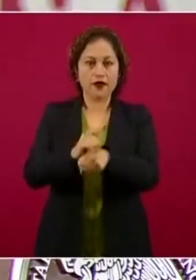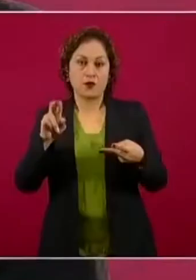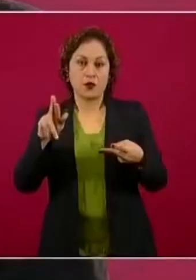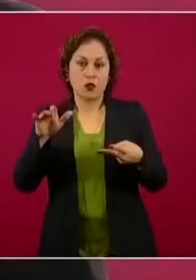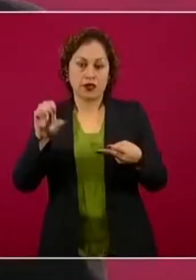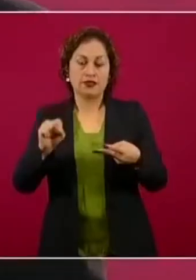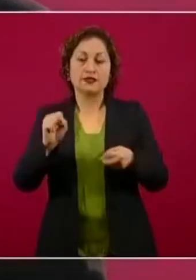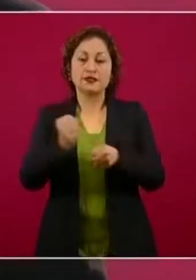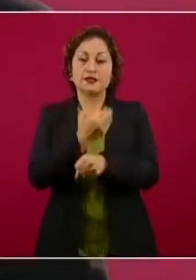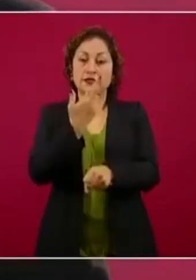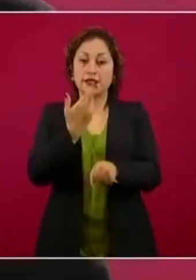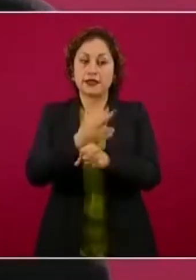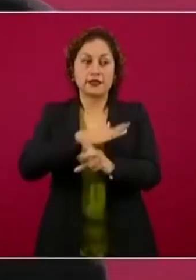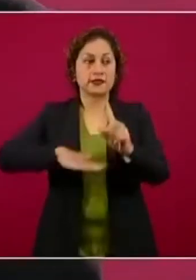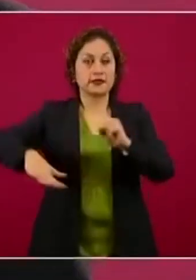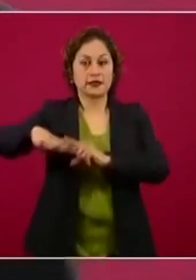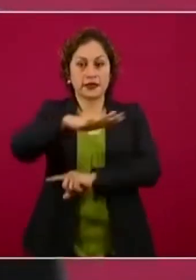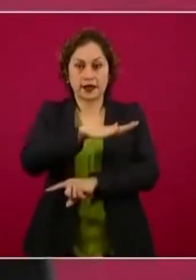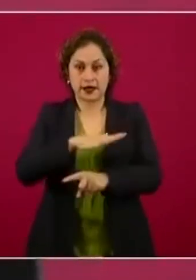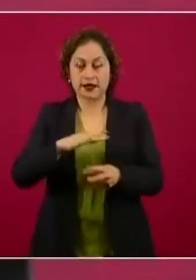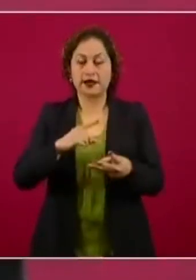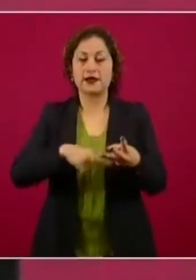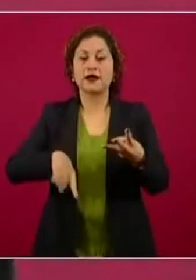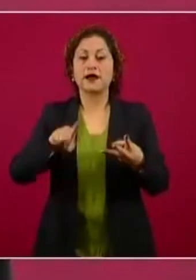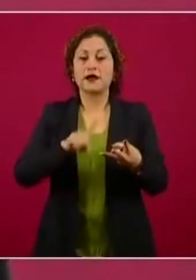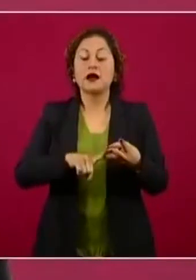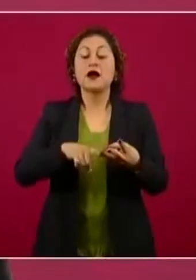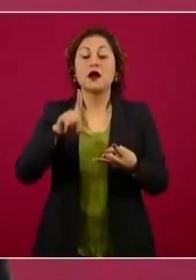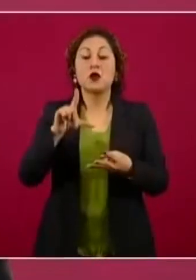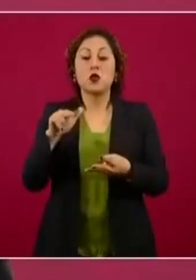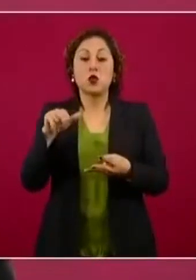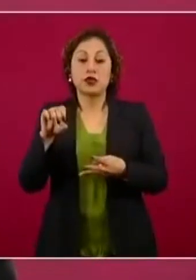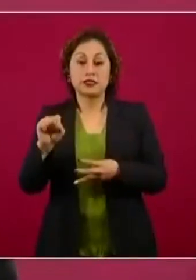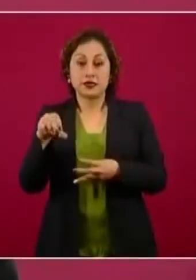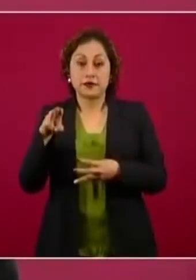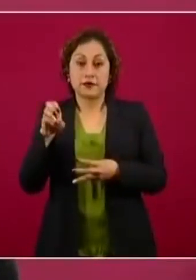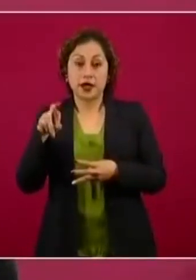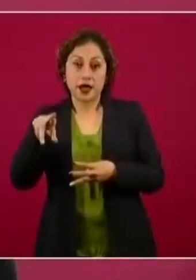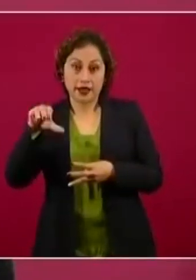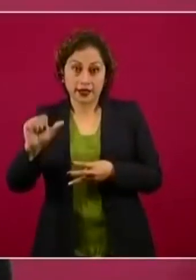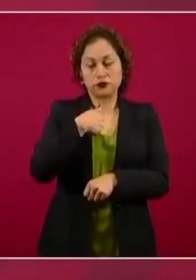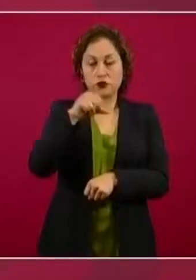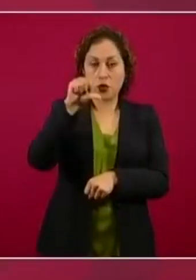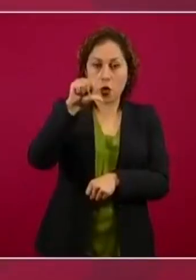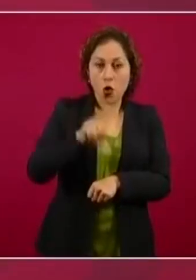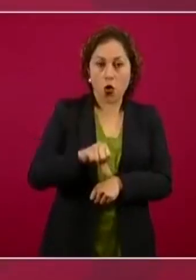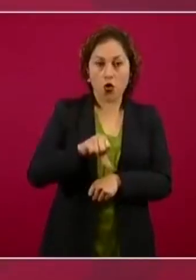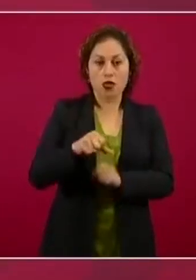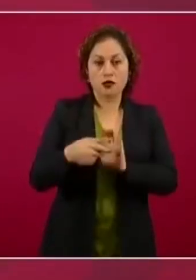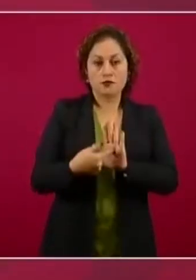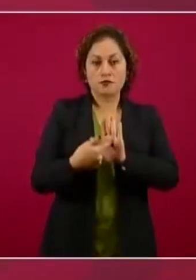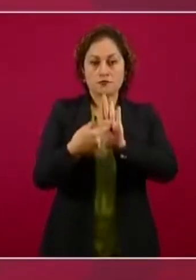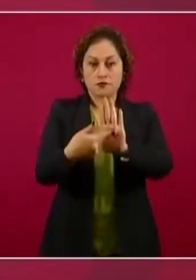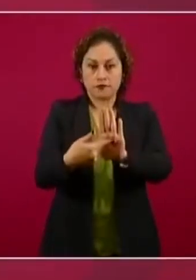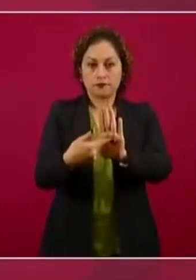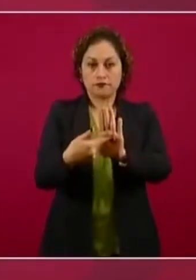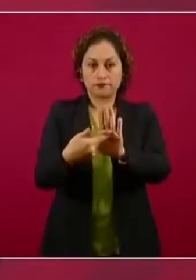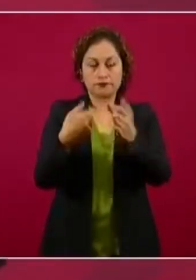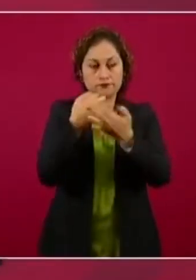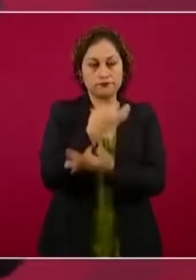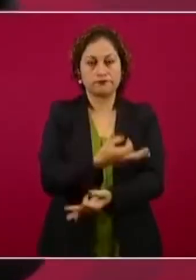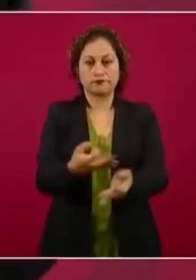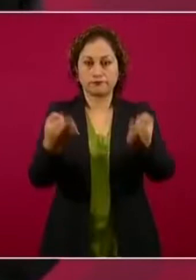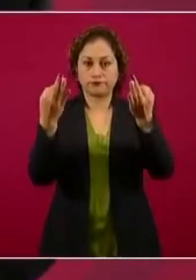Ejecutivo dijo que en el marco del cambio del gobierno de Estados Unidos decidió nombrar una vez que se cumpla con el procedimiento y que se